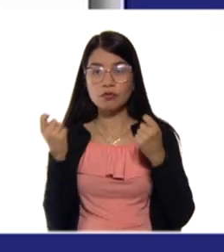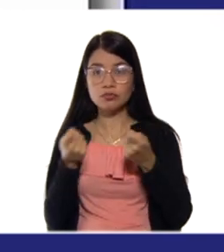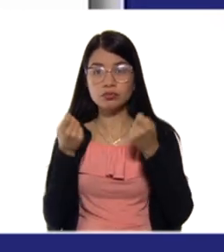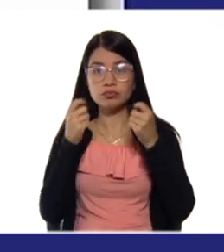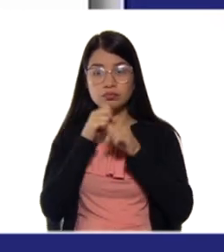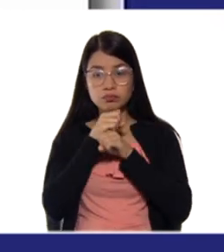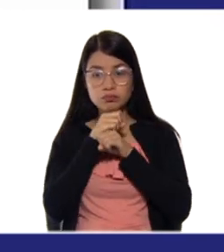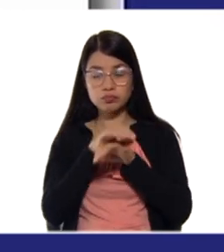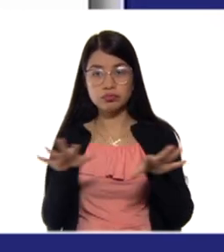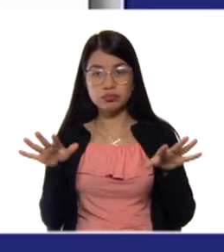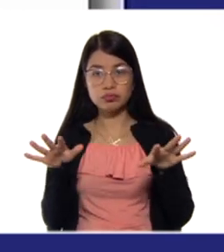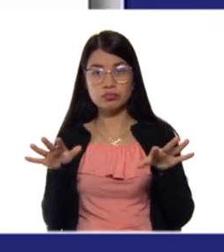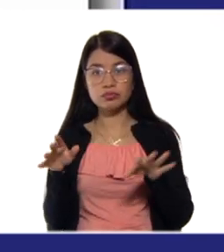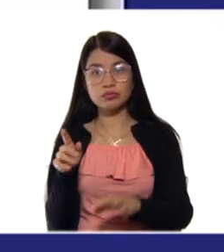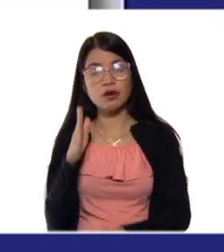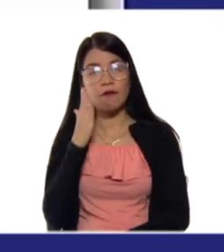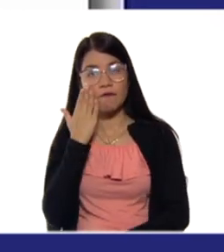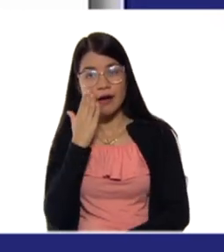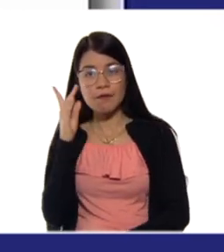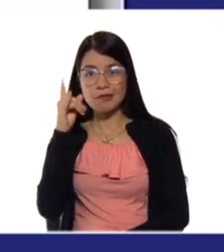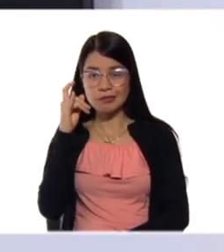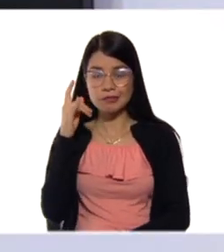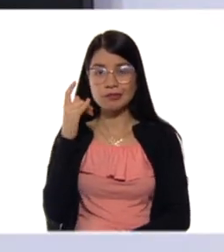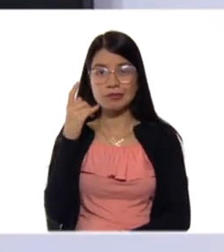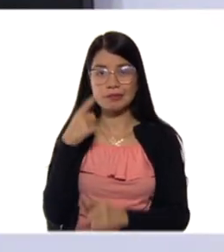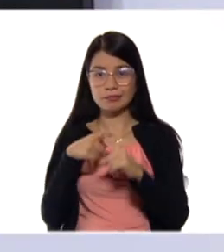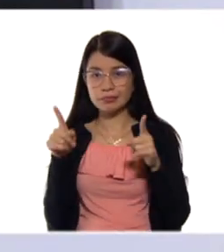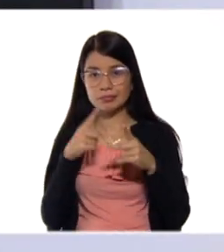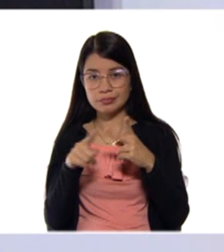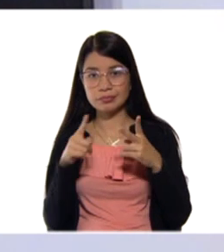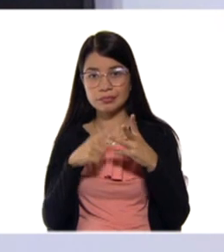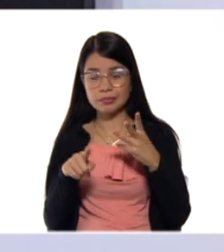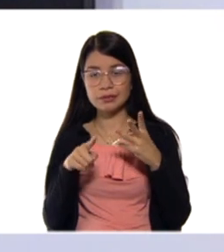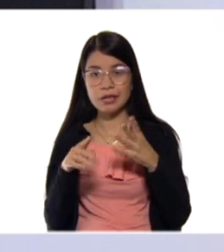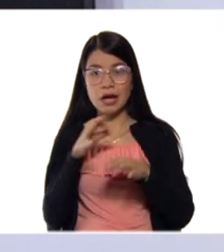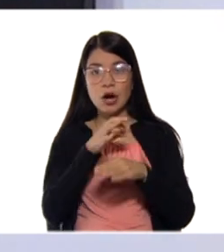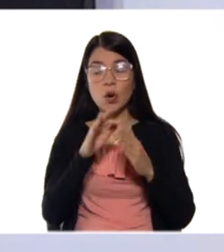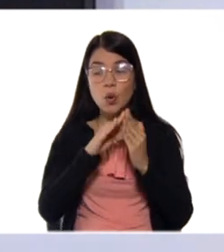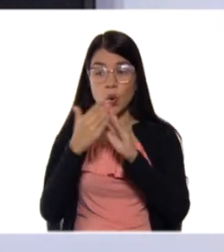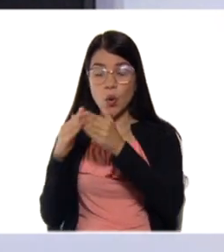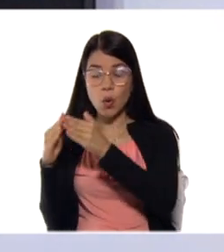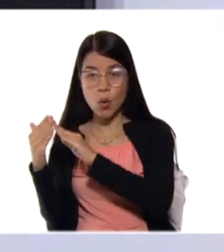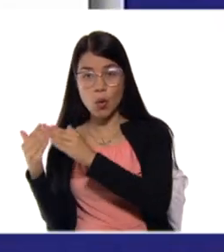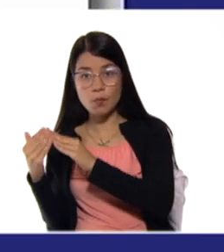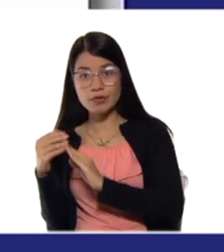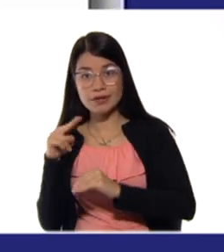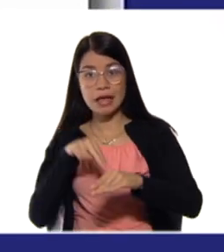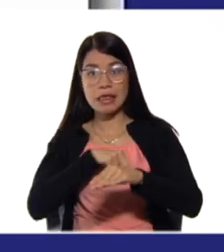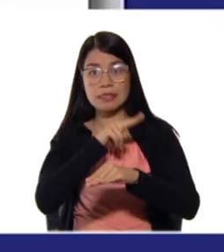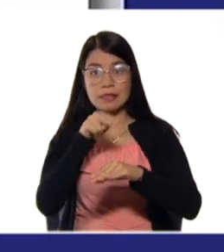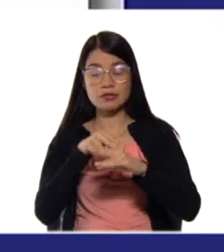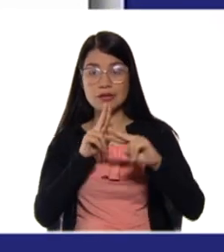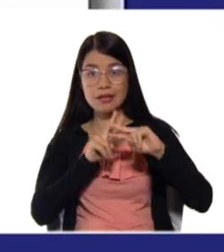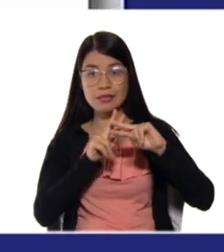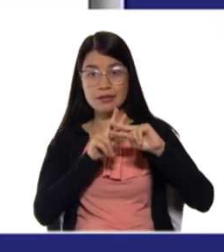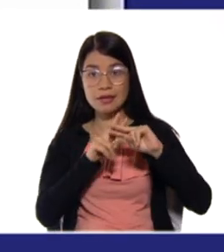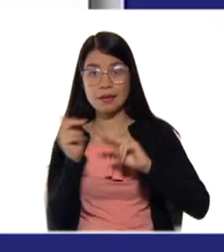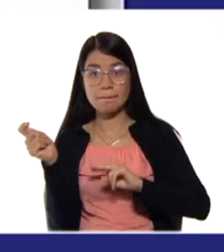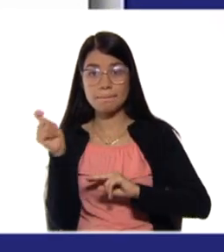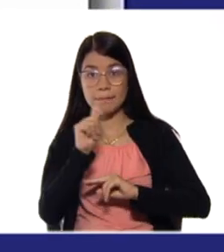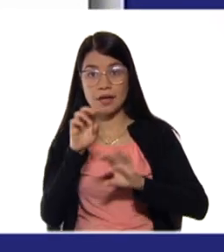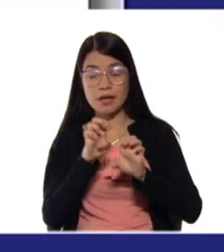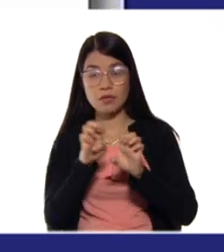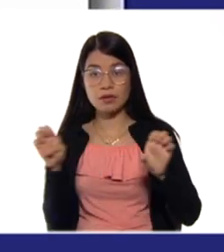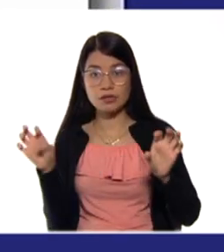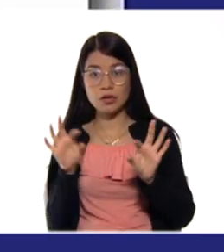sociales a nivel comunitario, local, regional, nacional utilizando las etiquetas hashtag mes de educación